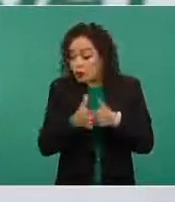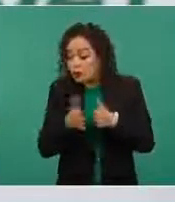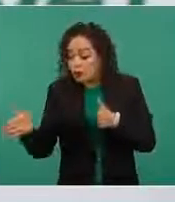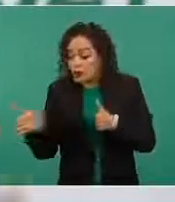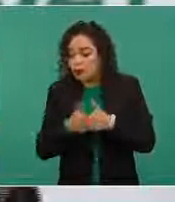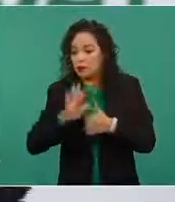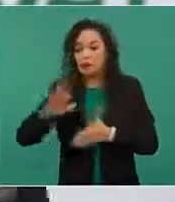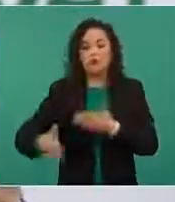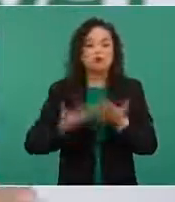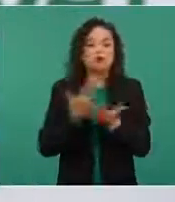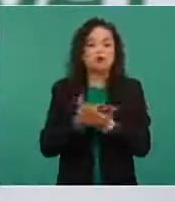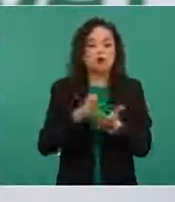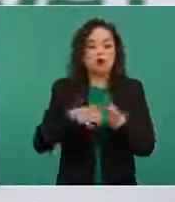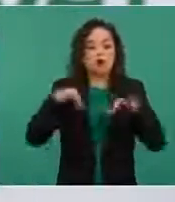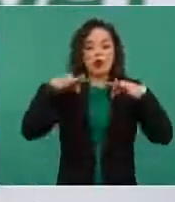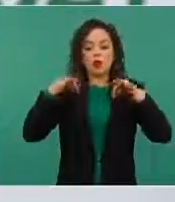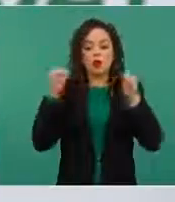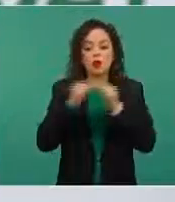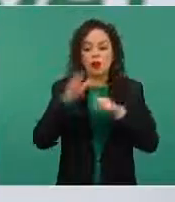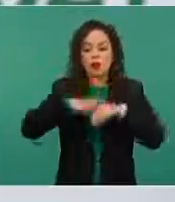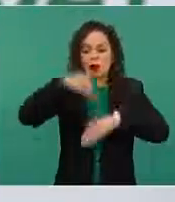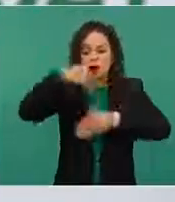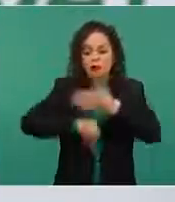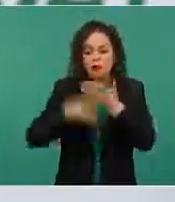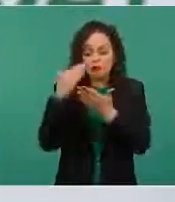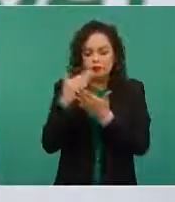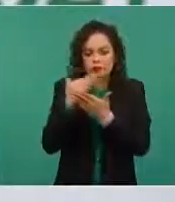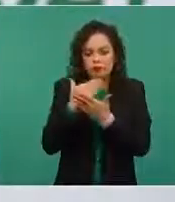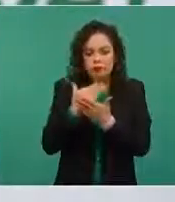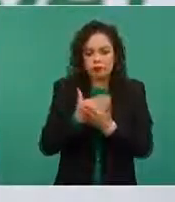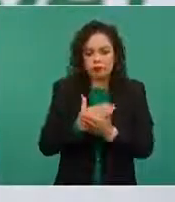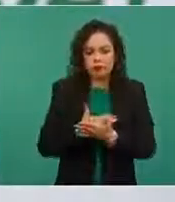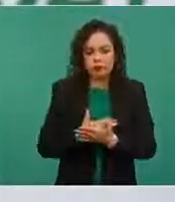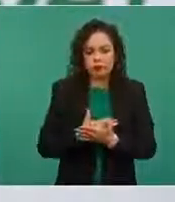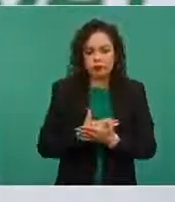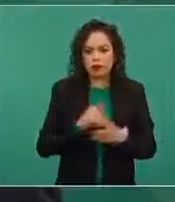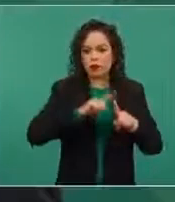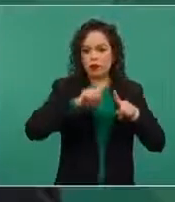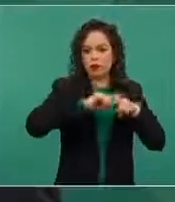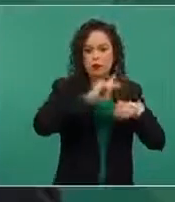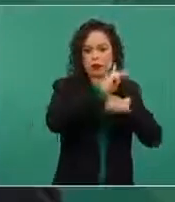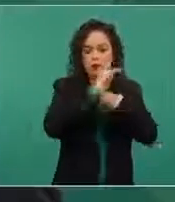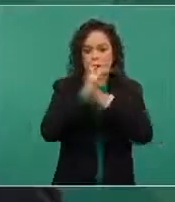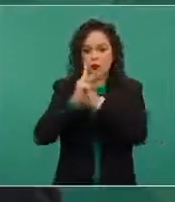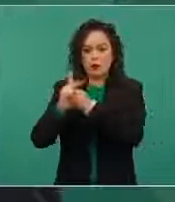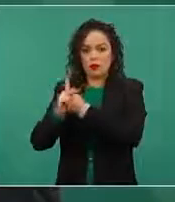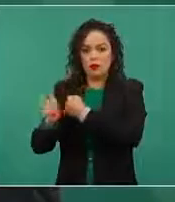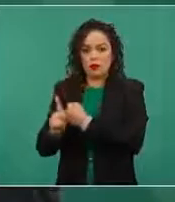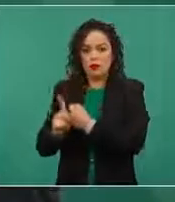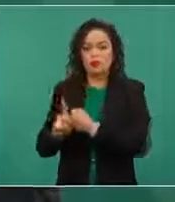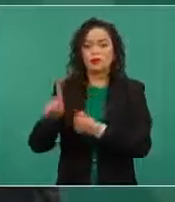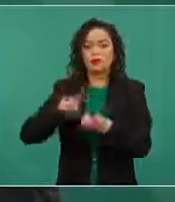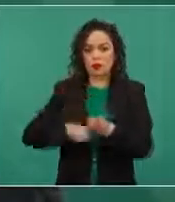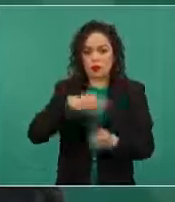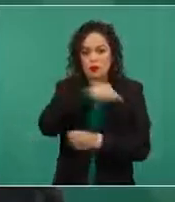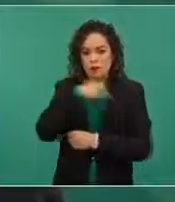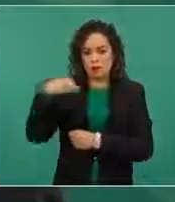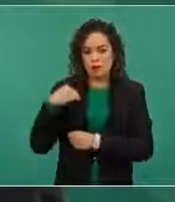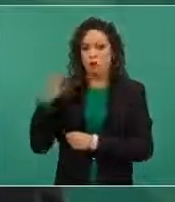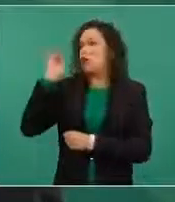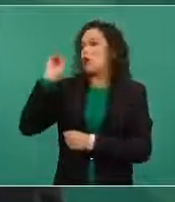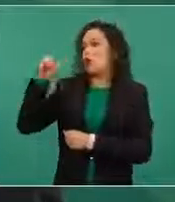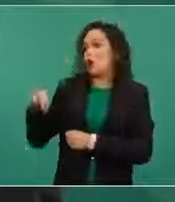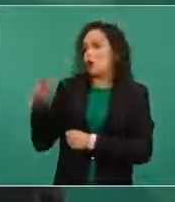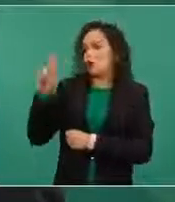documento conceptual con los detalles correspondientes a todos los países representados en Naciones Unidas. En este momento tenemos